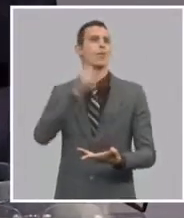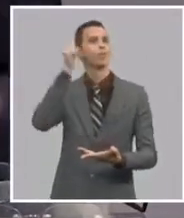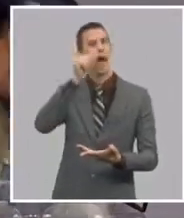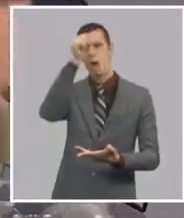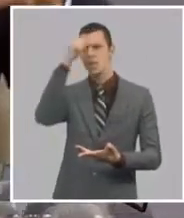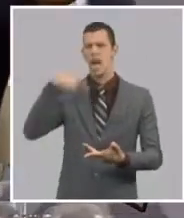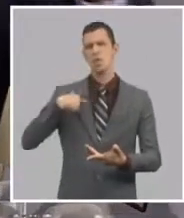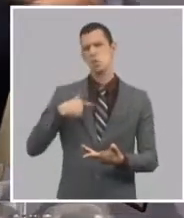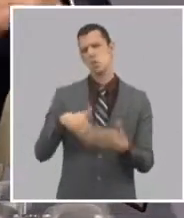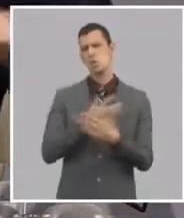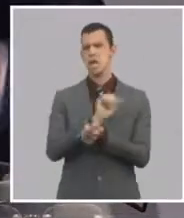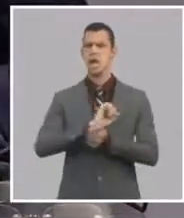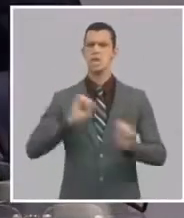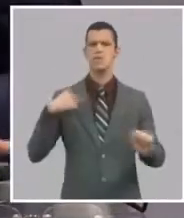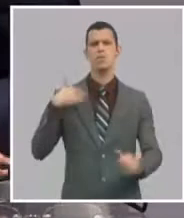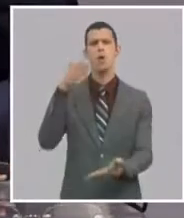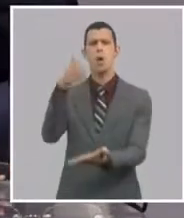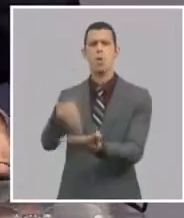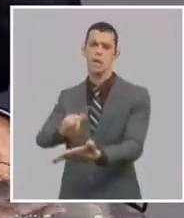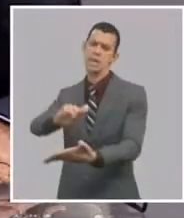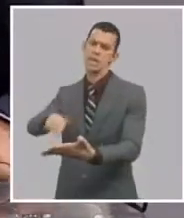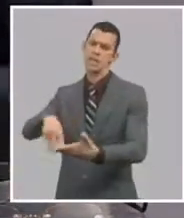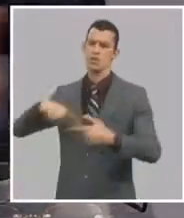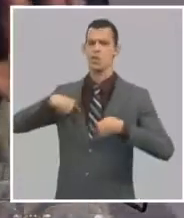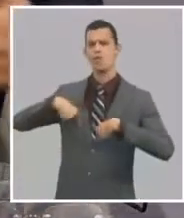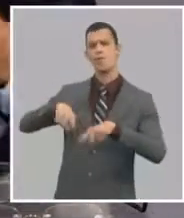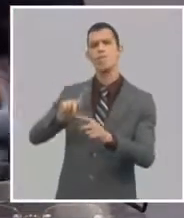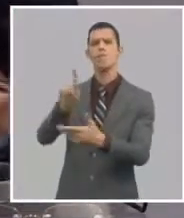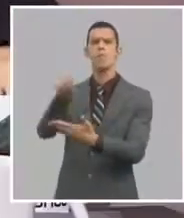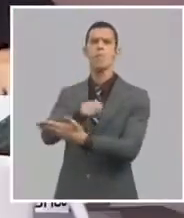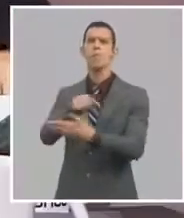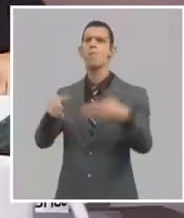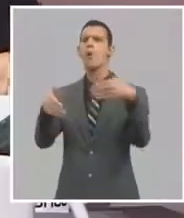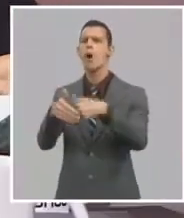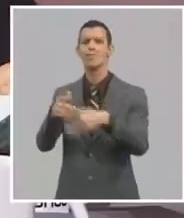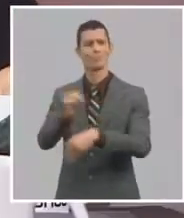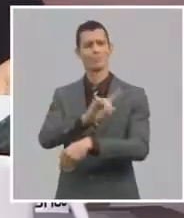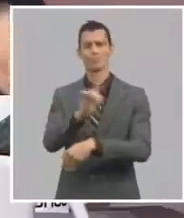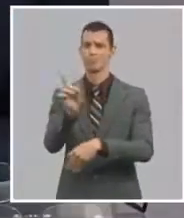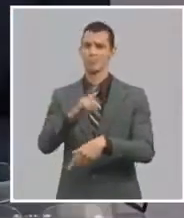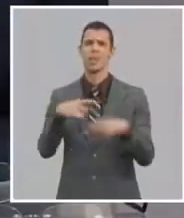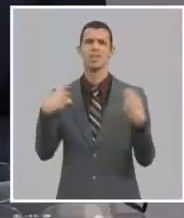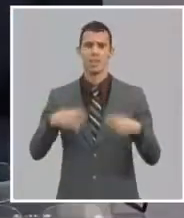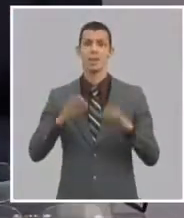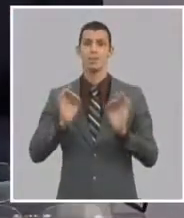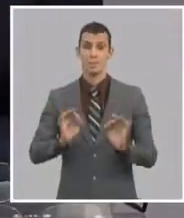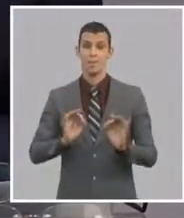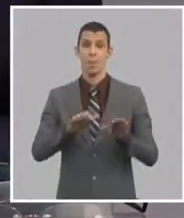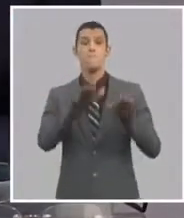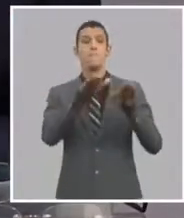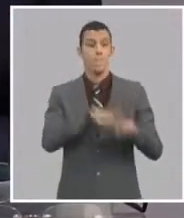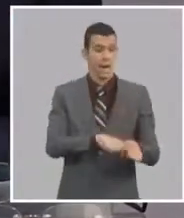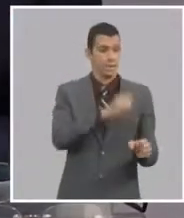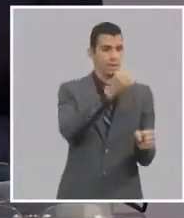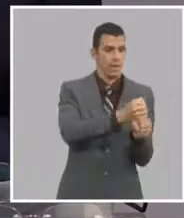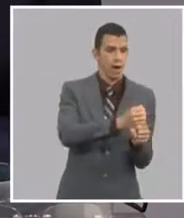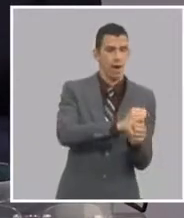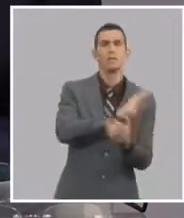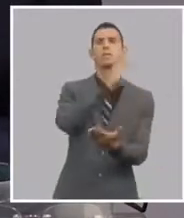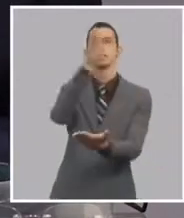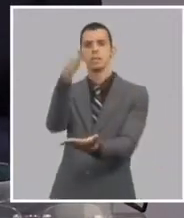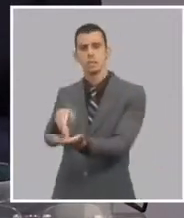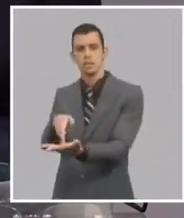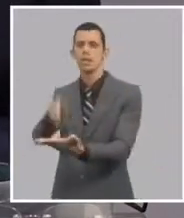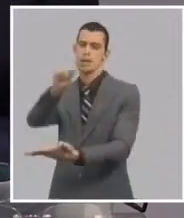excepcional. Yo no sé si en algún otro lado del planeta es así. El propio expresidente Obama ha